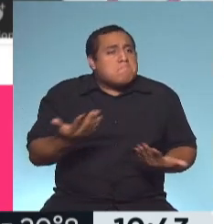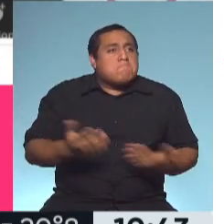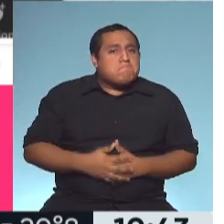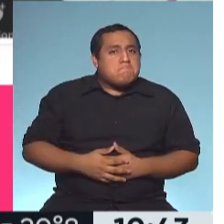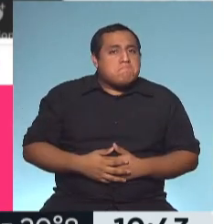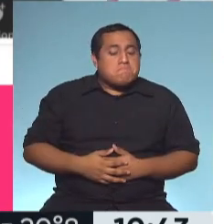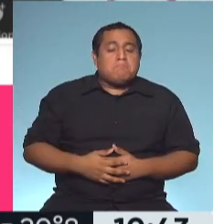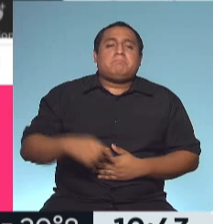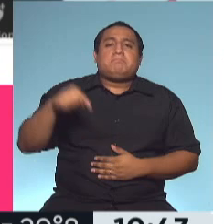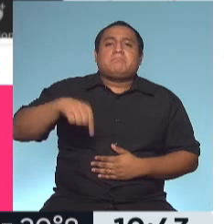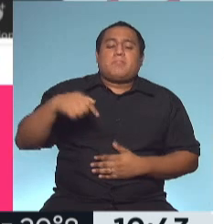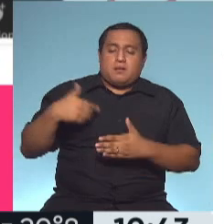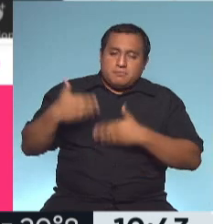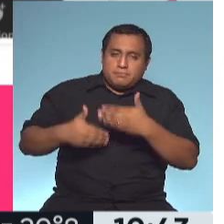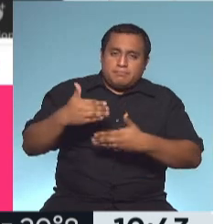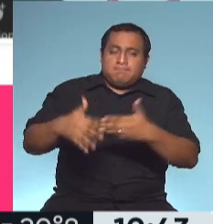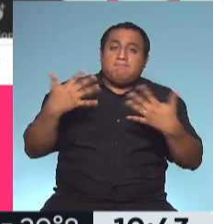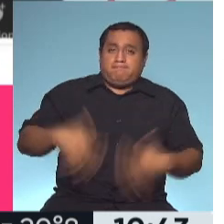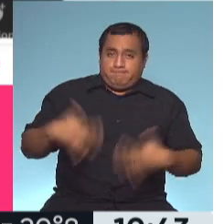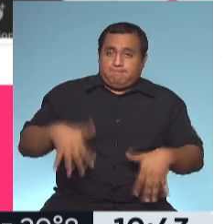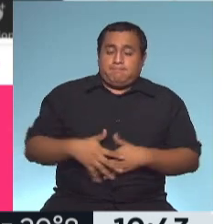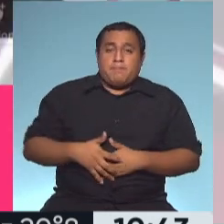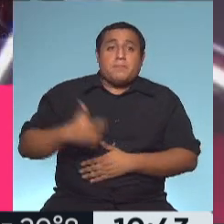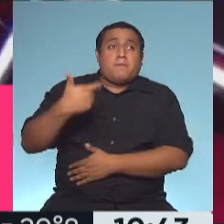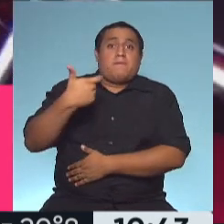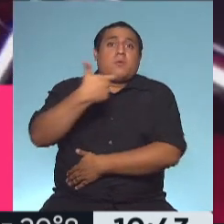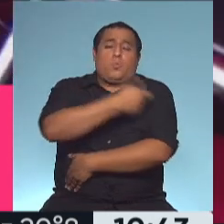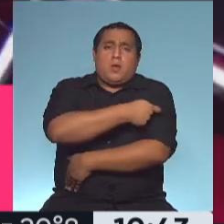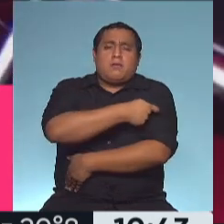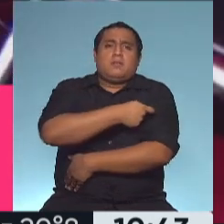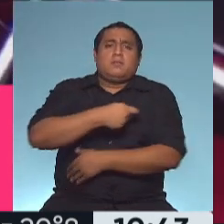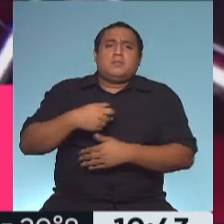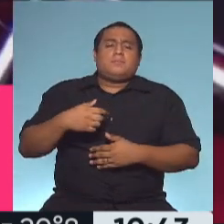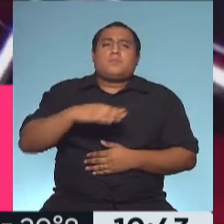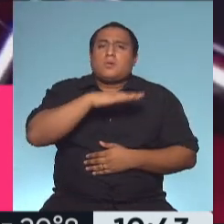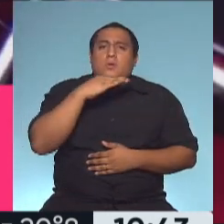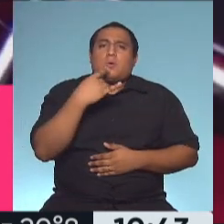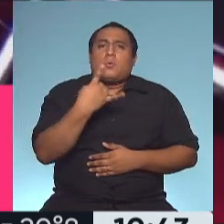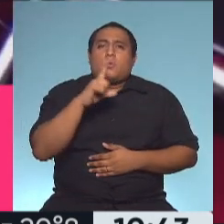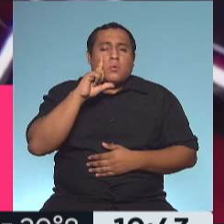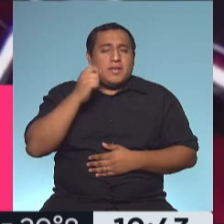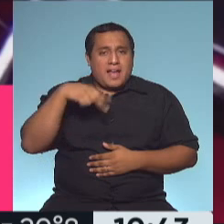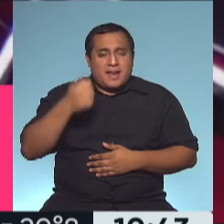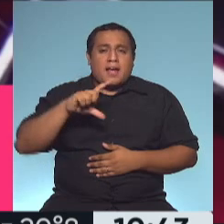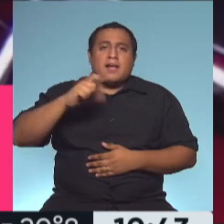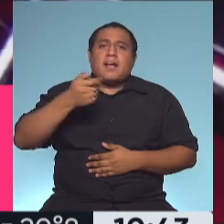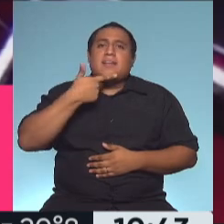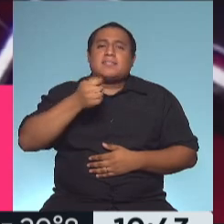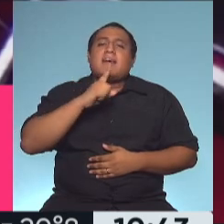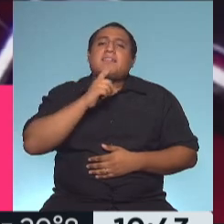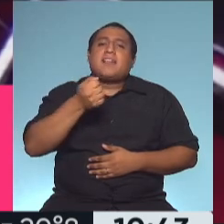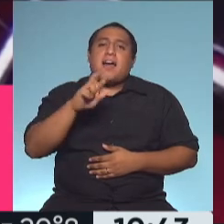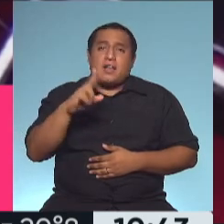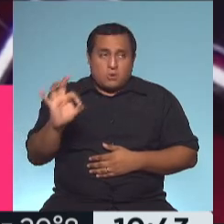Bueno, están avanzando mucho, está la vacuna que está desarrollando Juliana Casataro en la Universidad de San Martín,